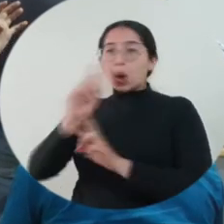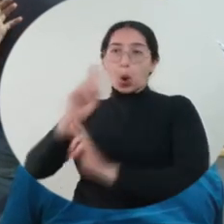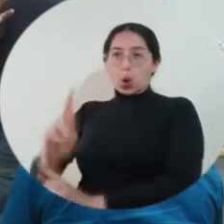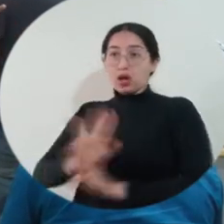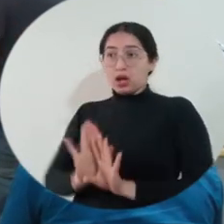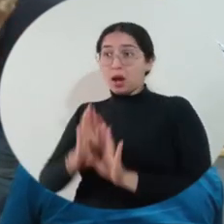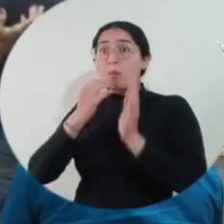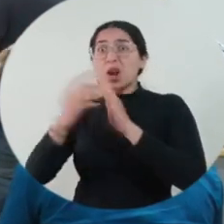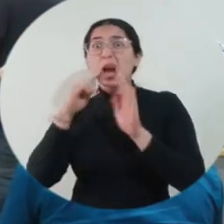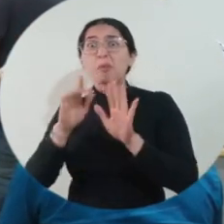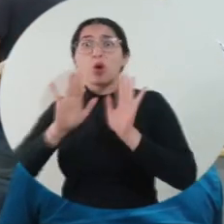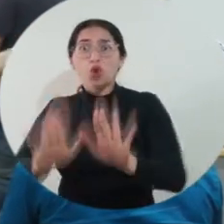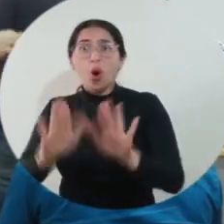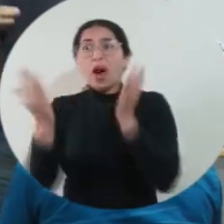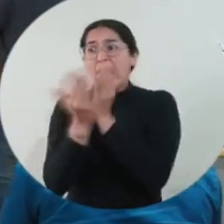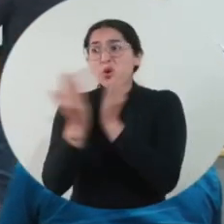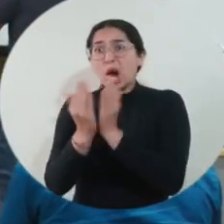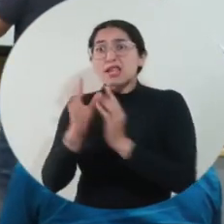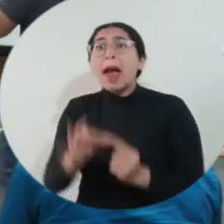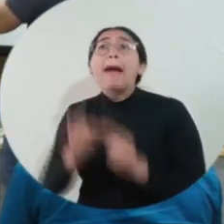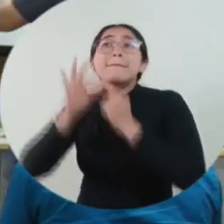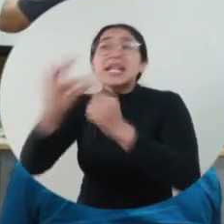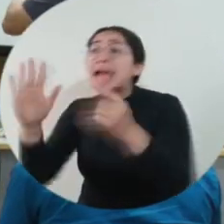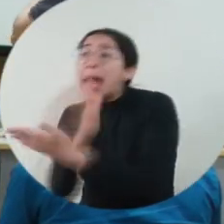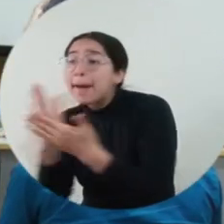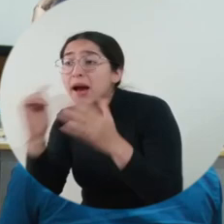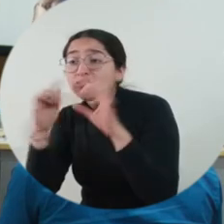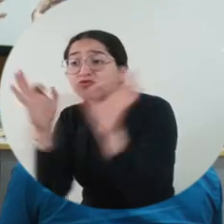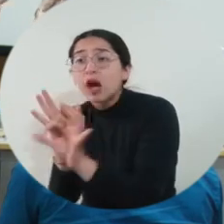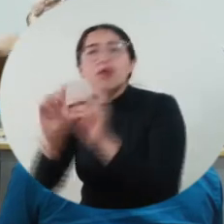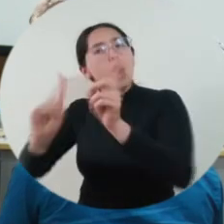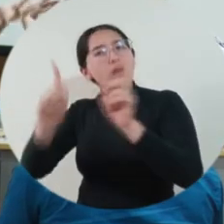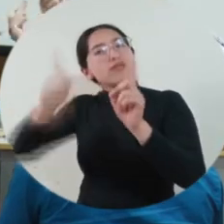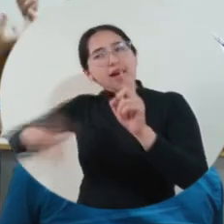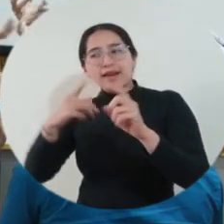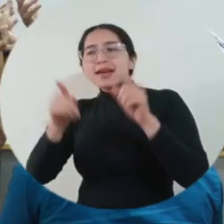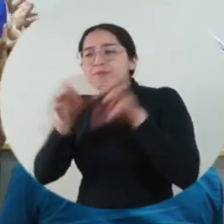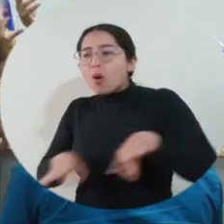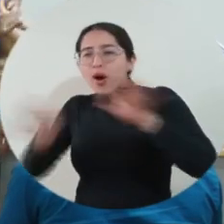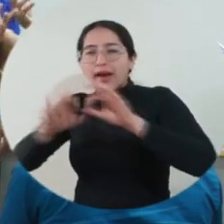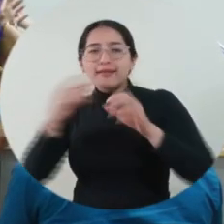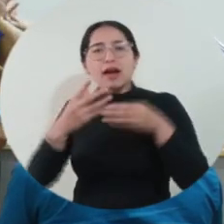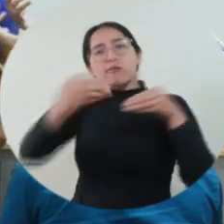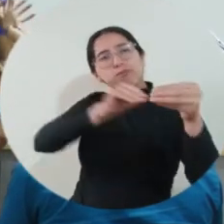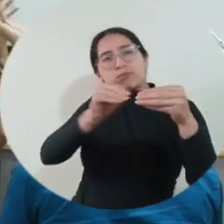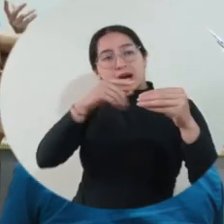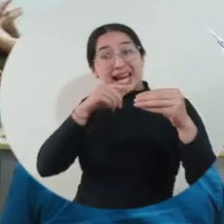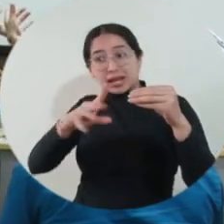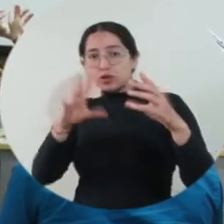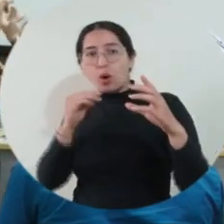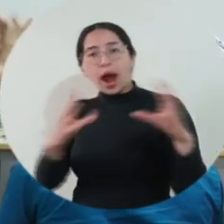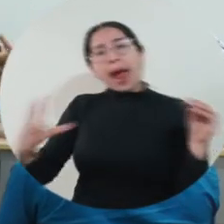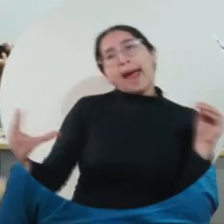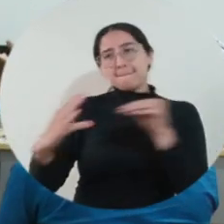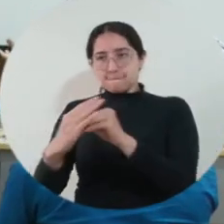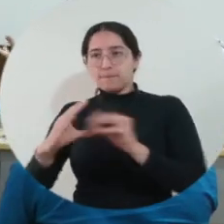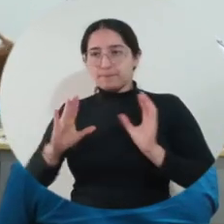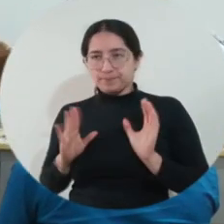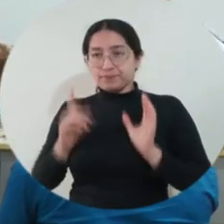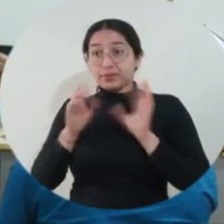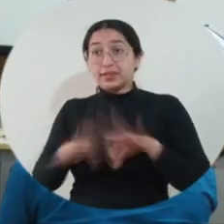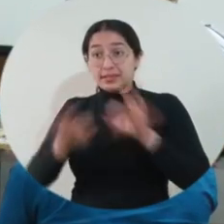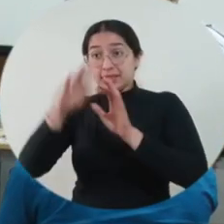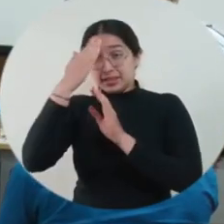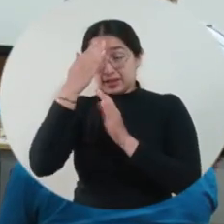individual. Entonces, no es educación personalizada ni individualizada, es adaptar lo que necesita y generar